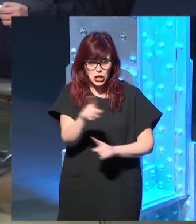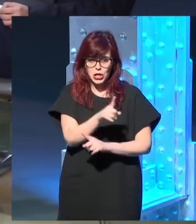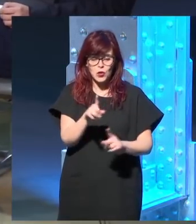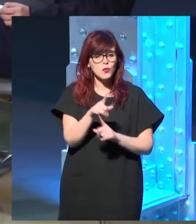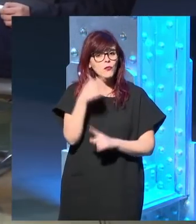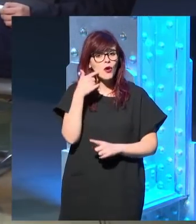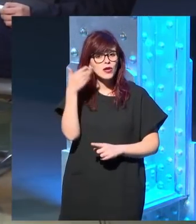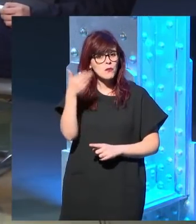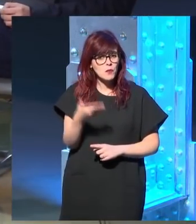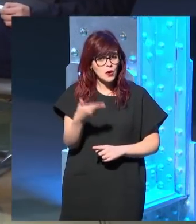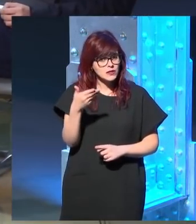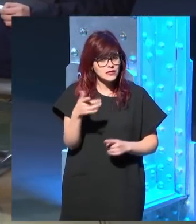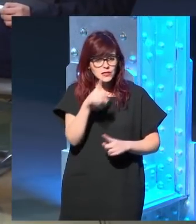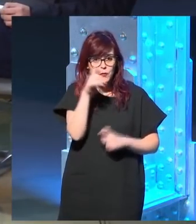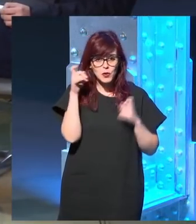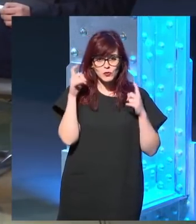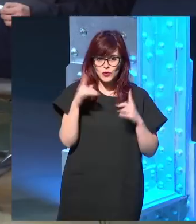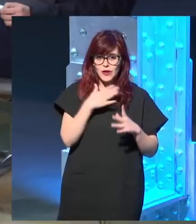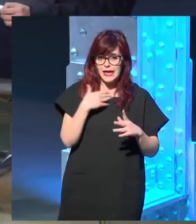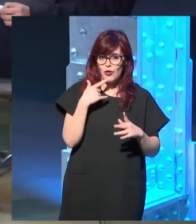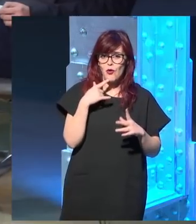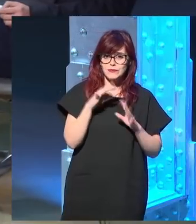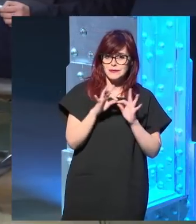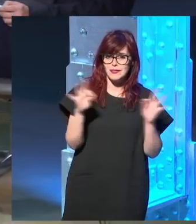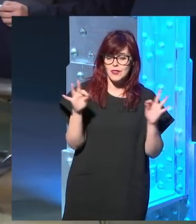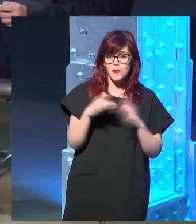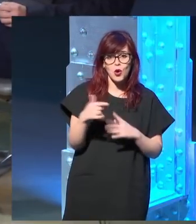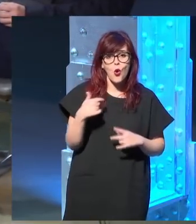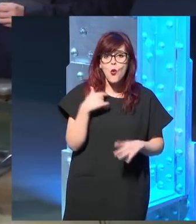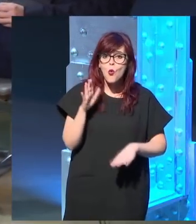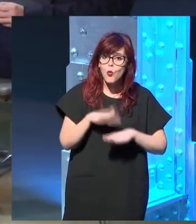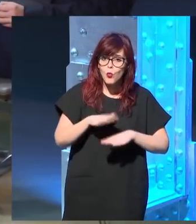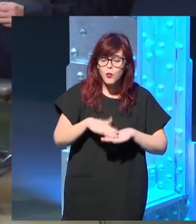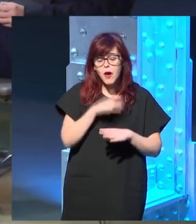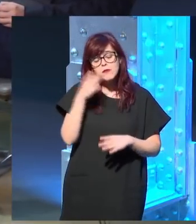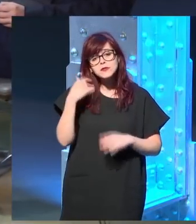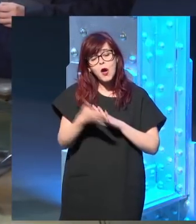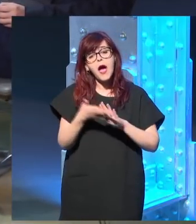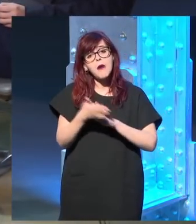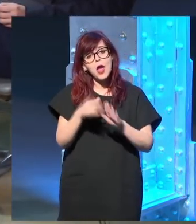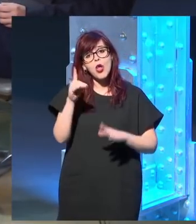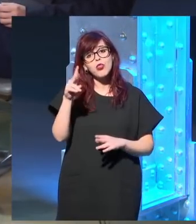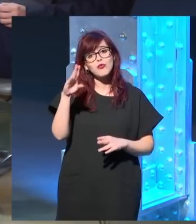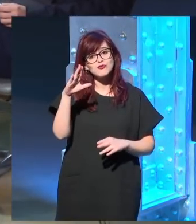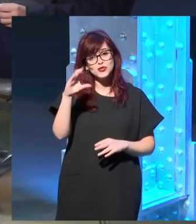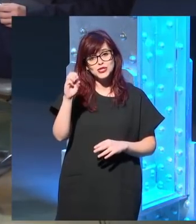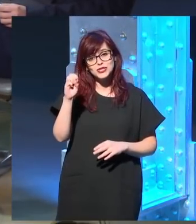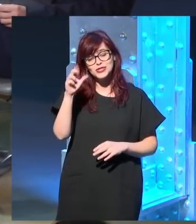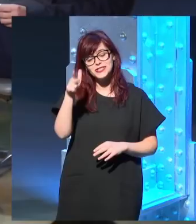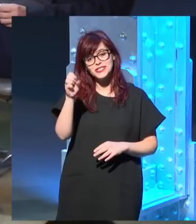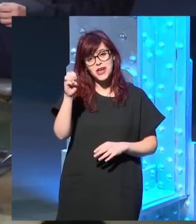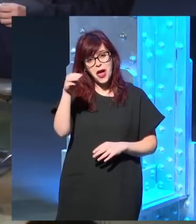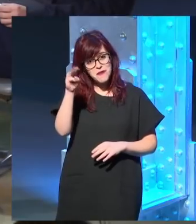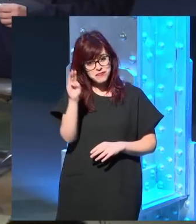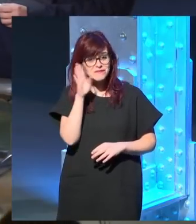importante porque me siguen haciendo preguntas difíciles. Pero eso me lo busqué yo, tanto hablar de Marcel Duchamp, ahora siempre me preguntan por Marcel